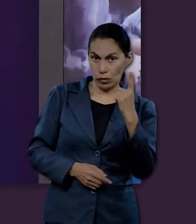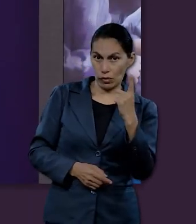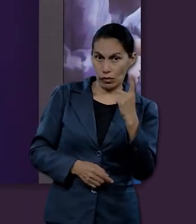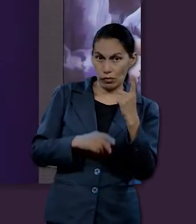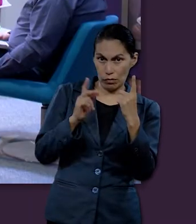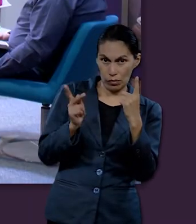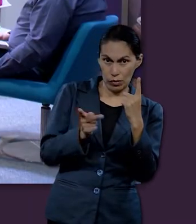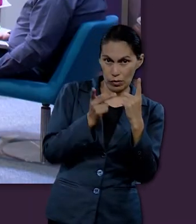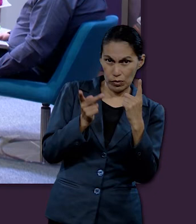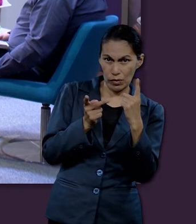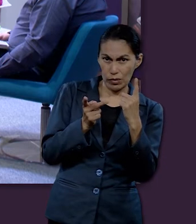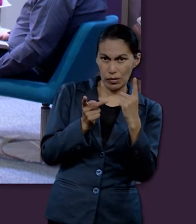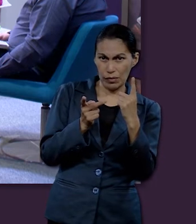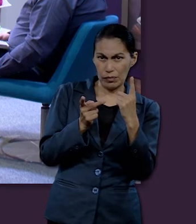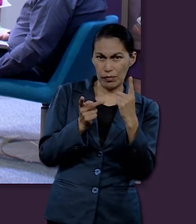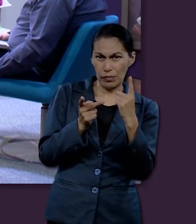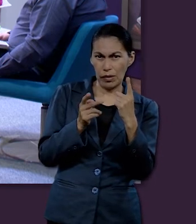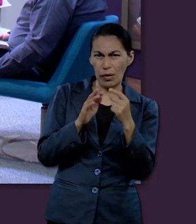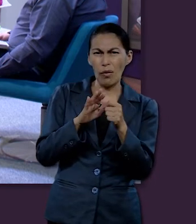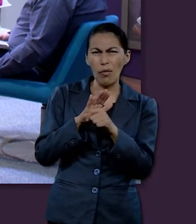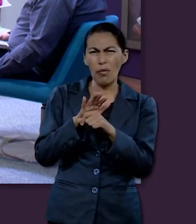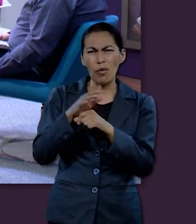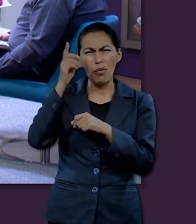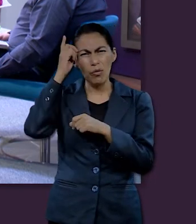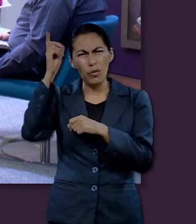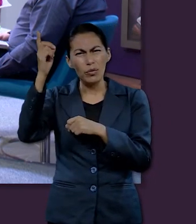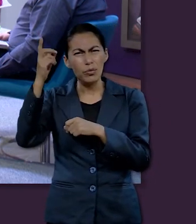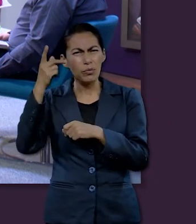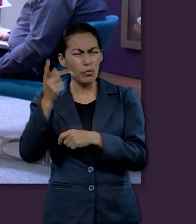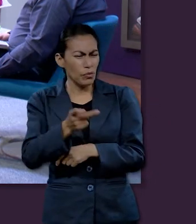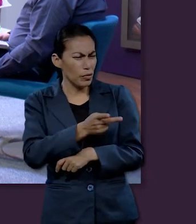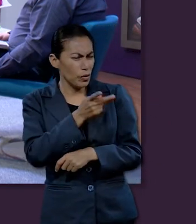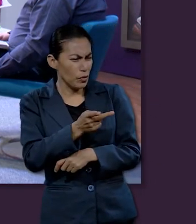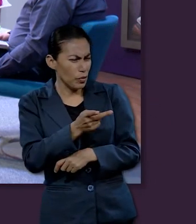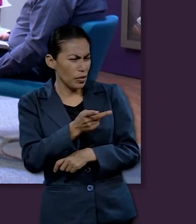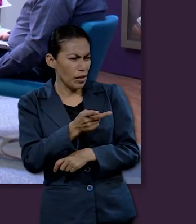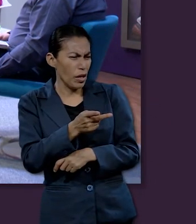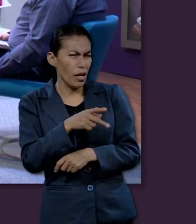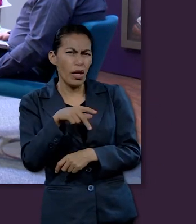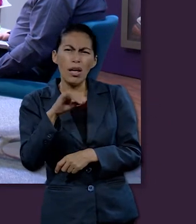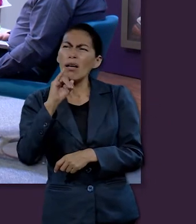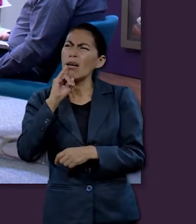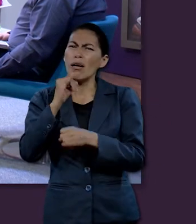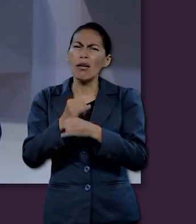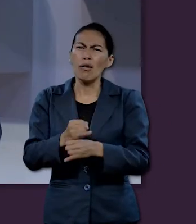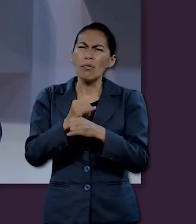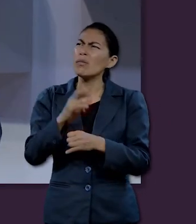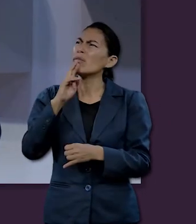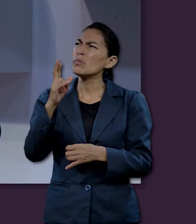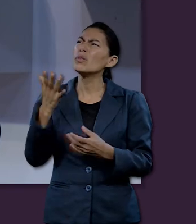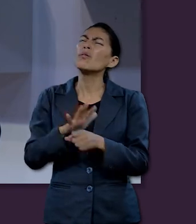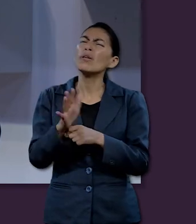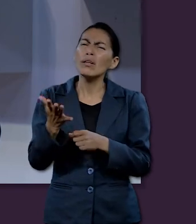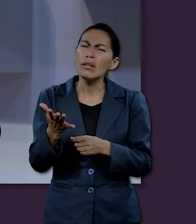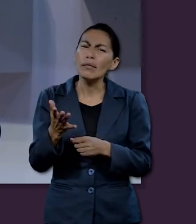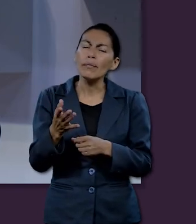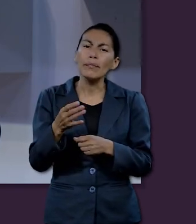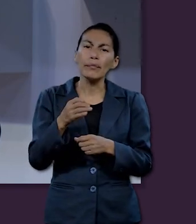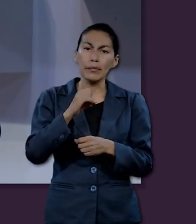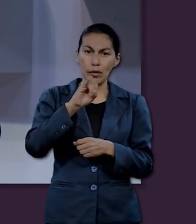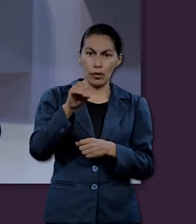Y hay una pregunta, ¿cuál es la respuesta final de Job? ¿Qué es lo que dice Job